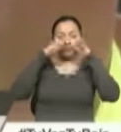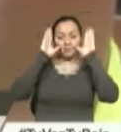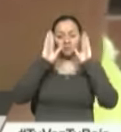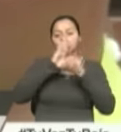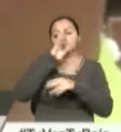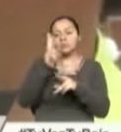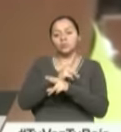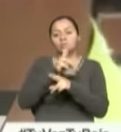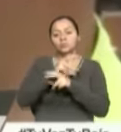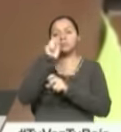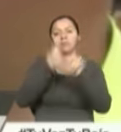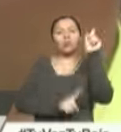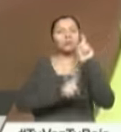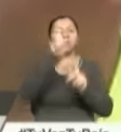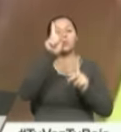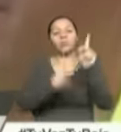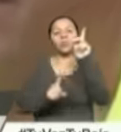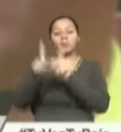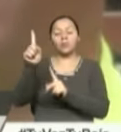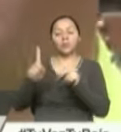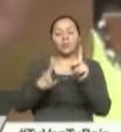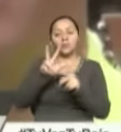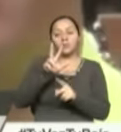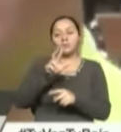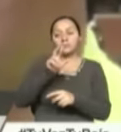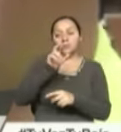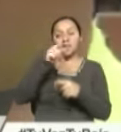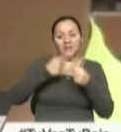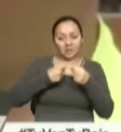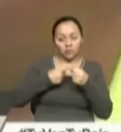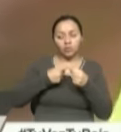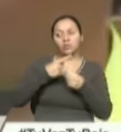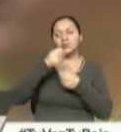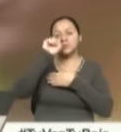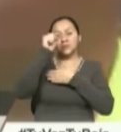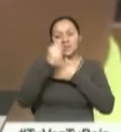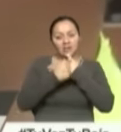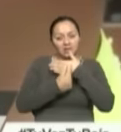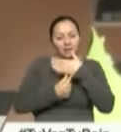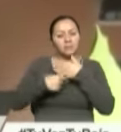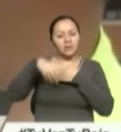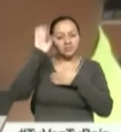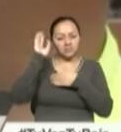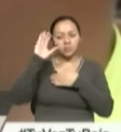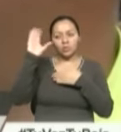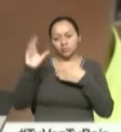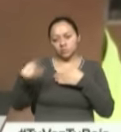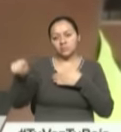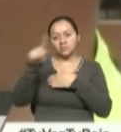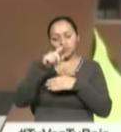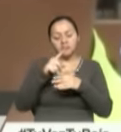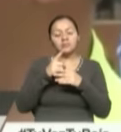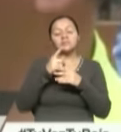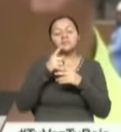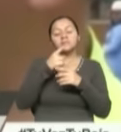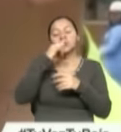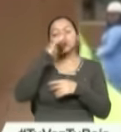utiliza la pirotecnia aquí en Iquito y en la sierra en general, es llegar a los niños que son los que más